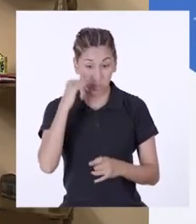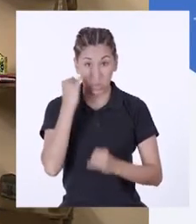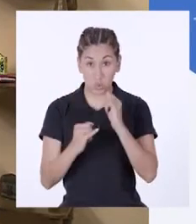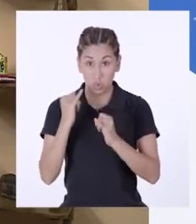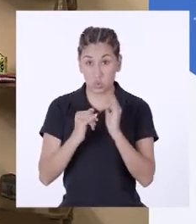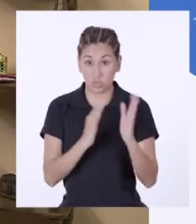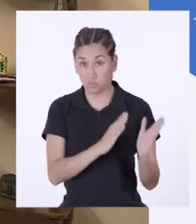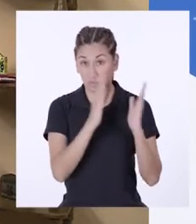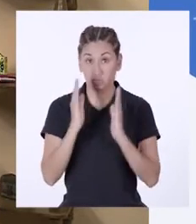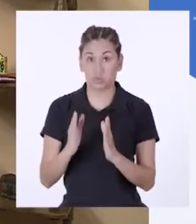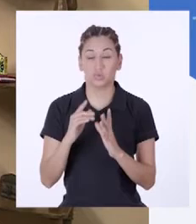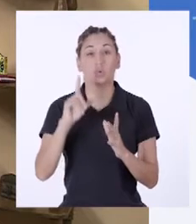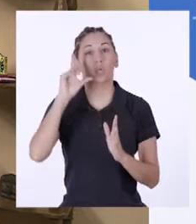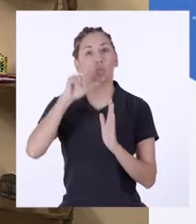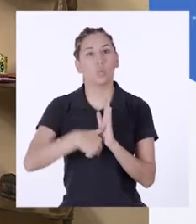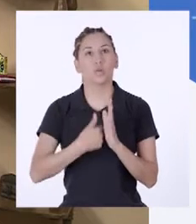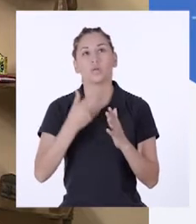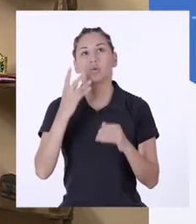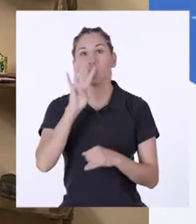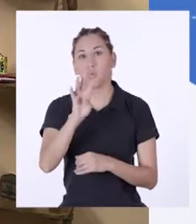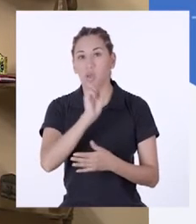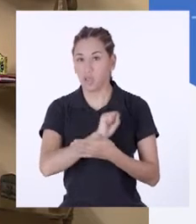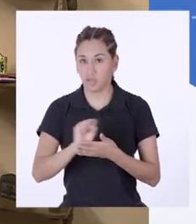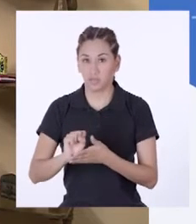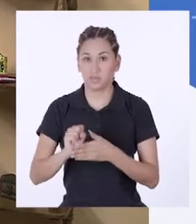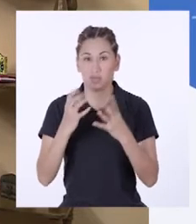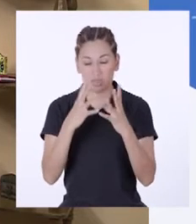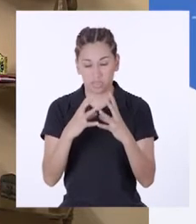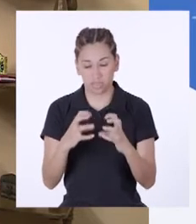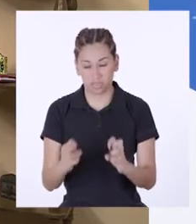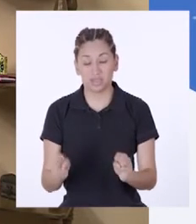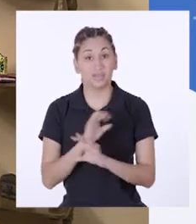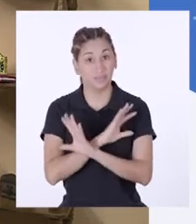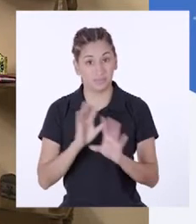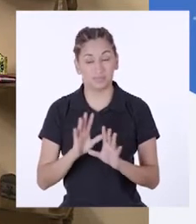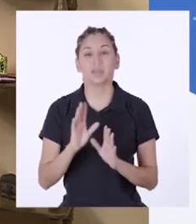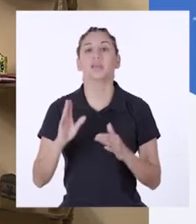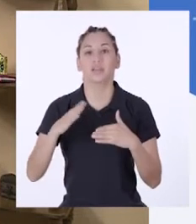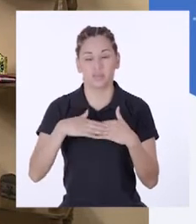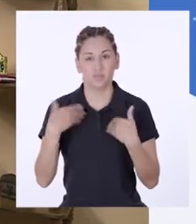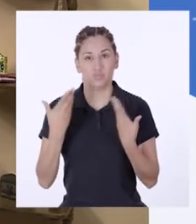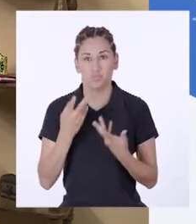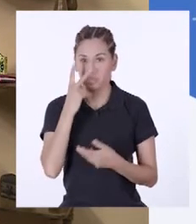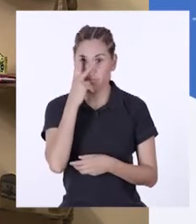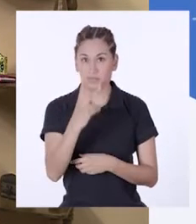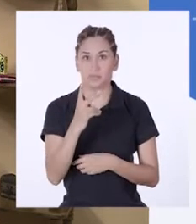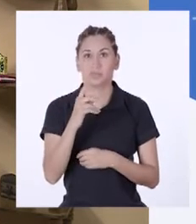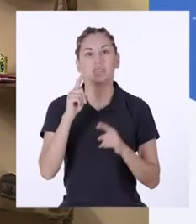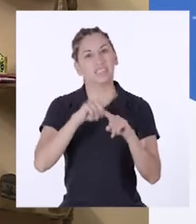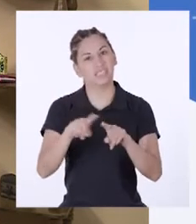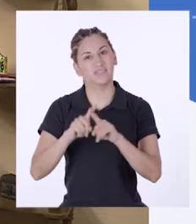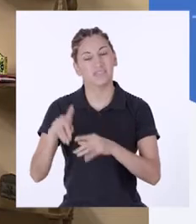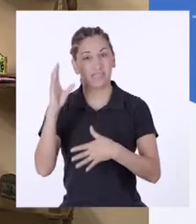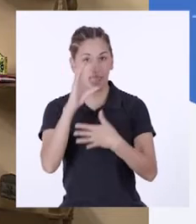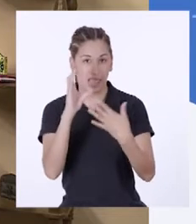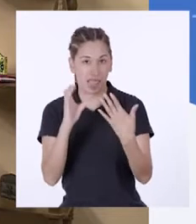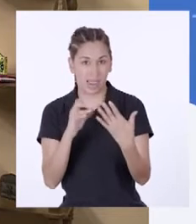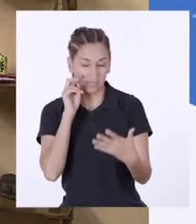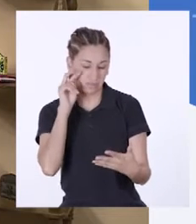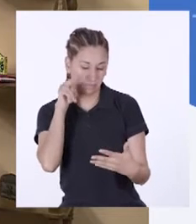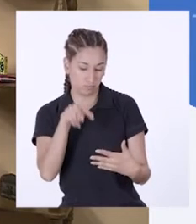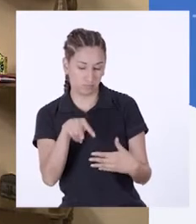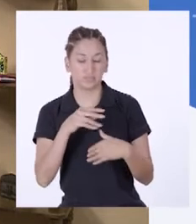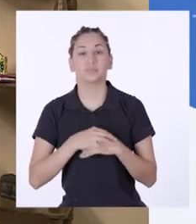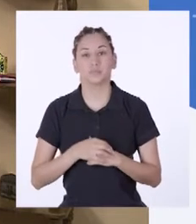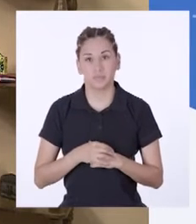último paso, después de alrededor de cuatro meses de descomposición, debemos identificar ciertas cualidades en nuestro